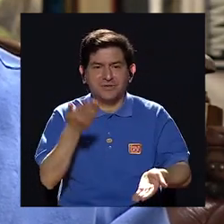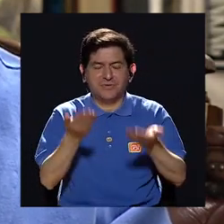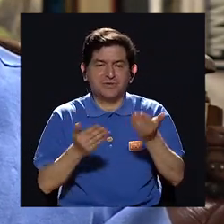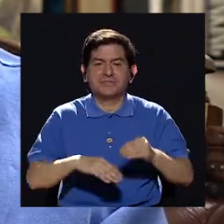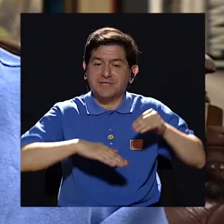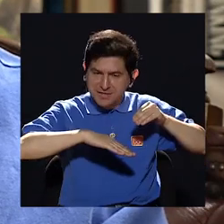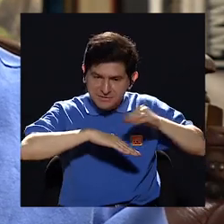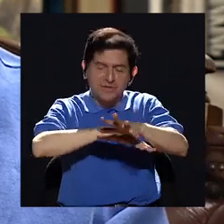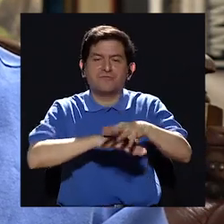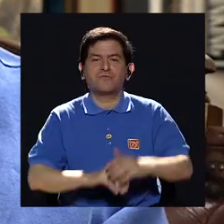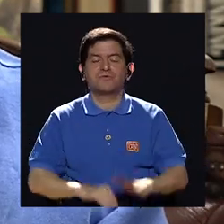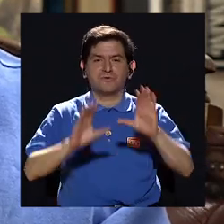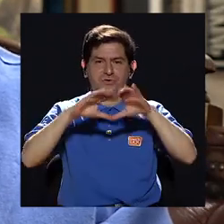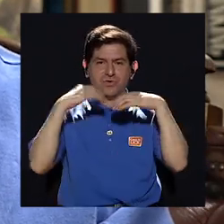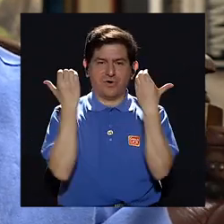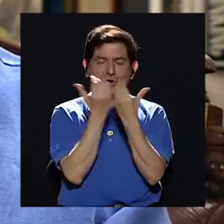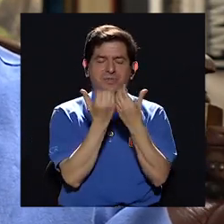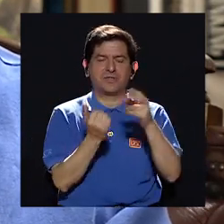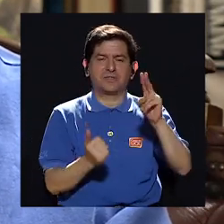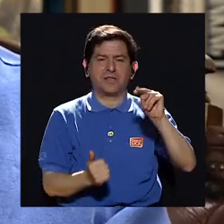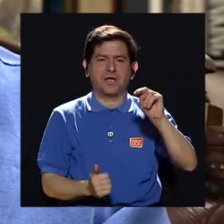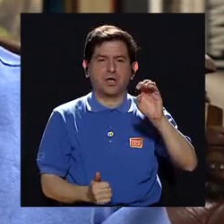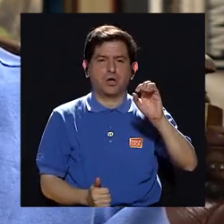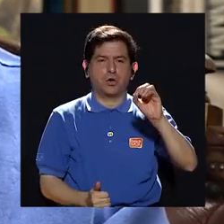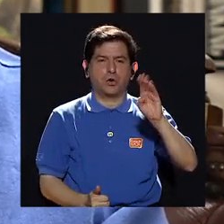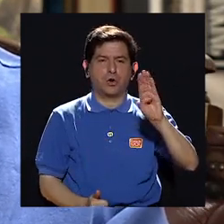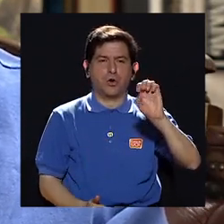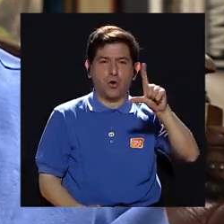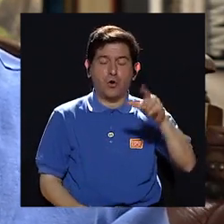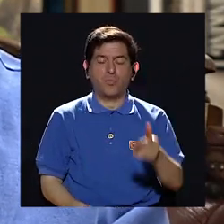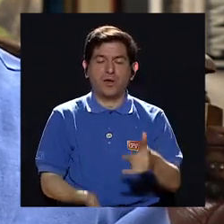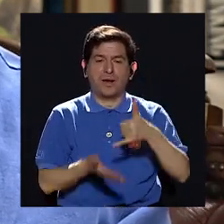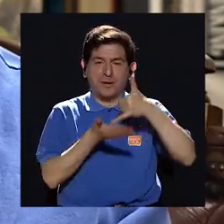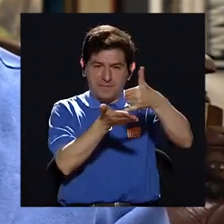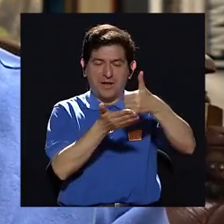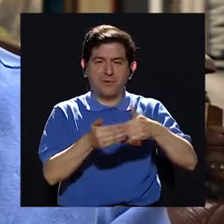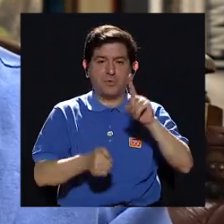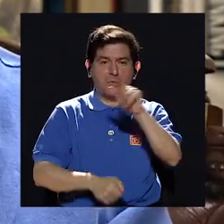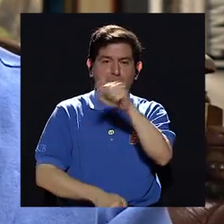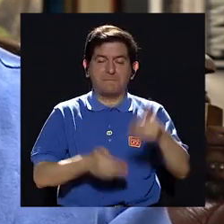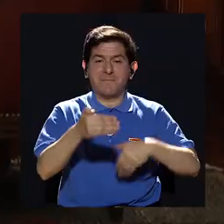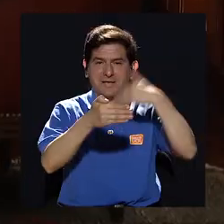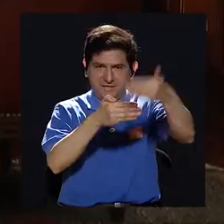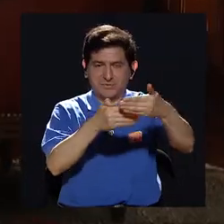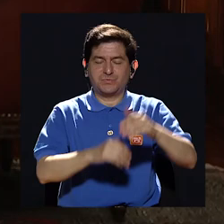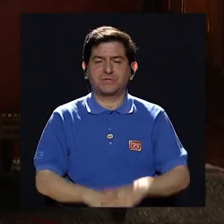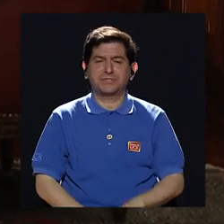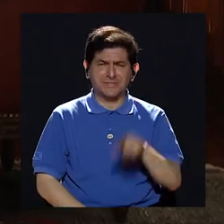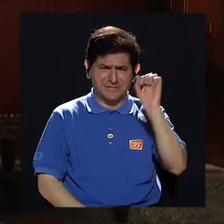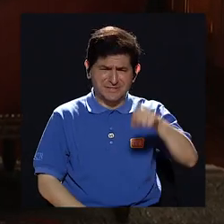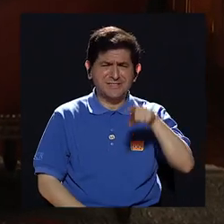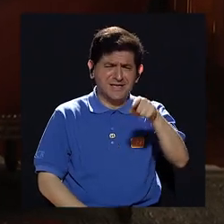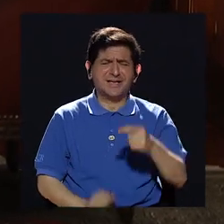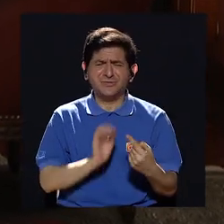que más influyó en el Comité Nobel para que me dieran el premio Nobel un mes después sí, fue muy mediática